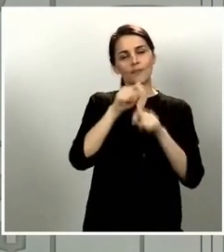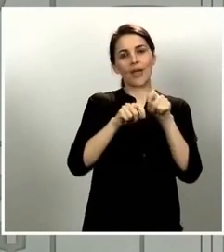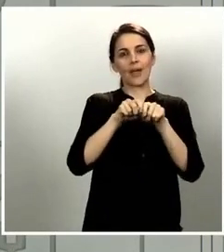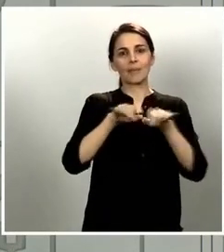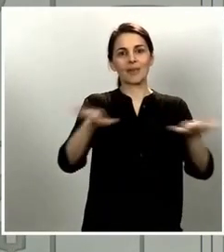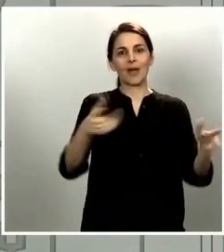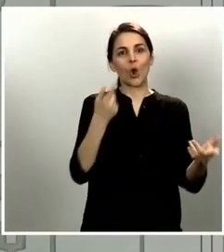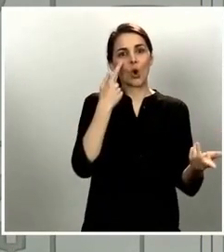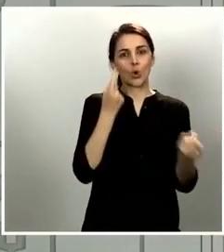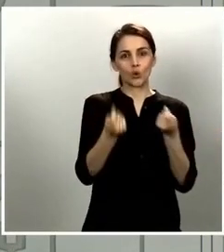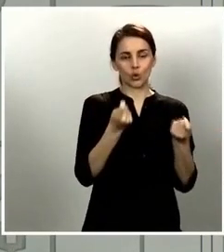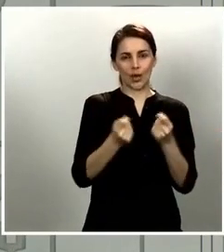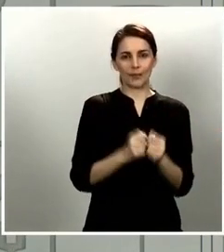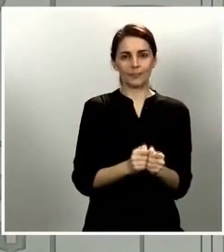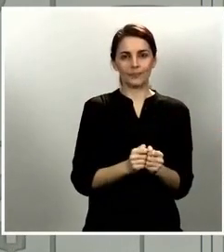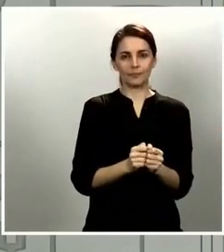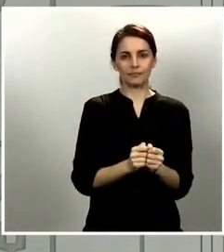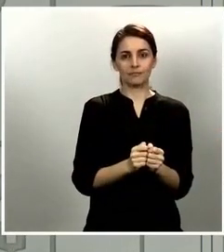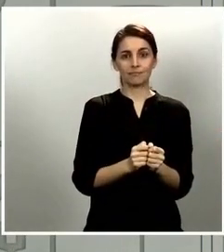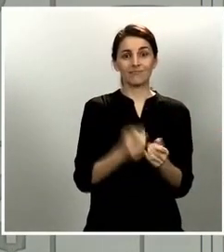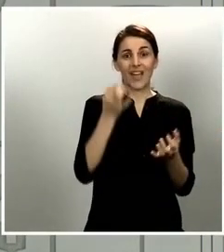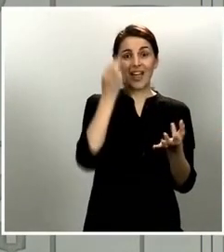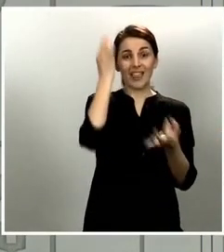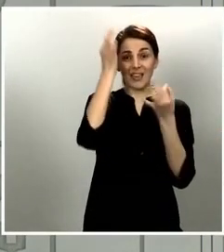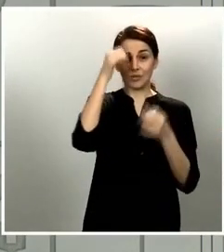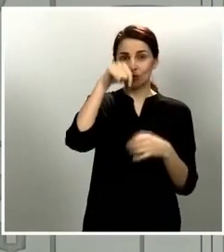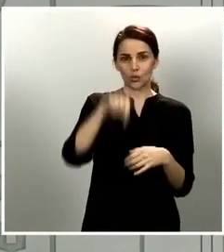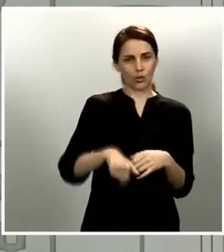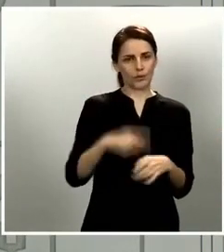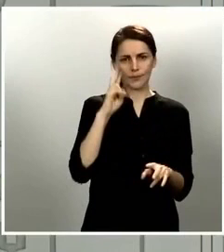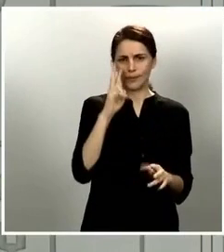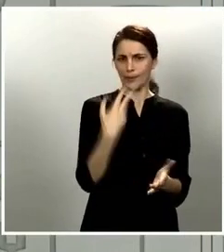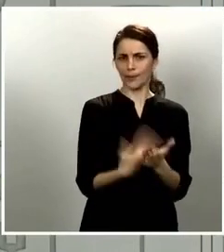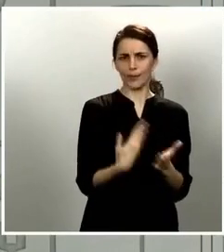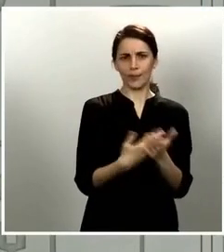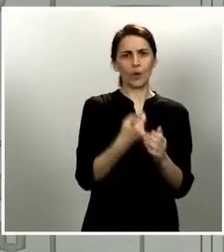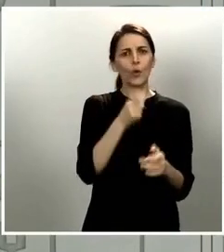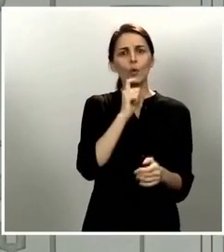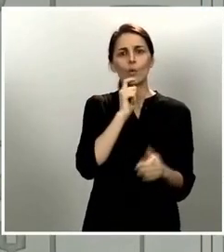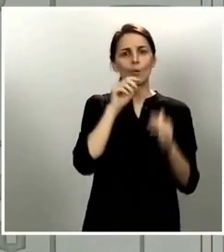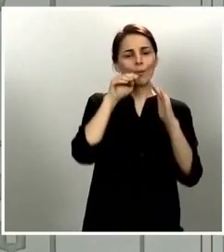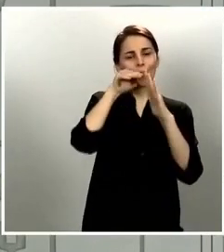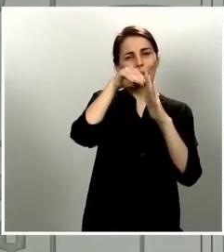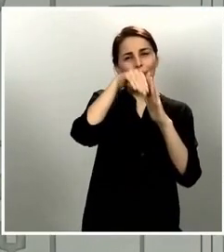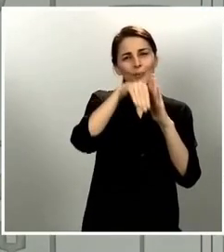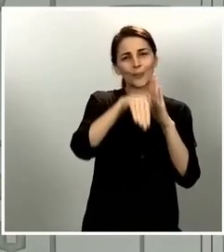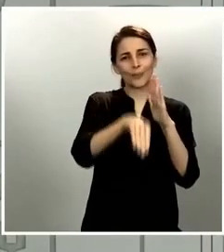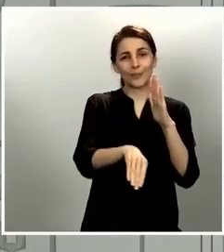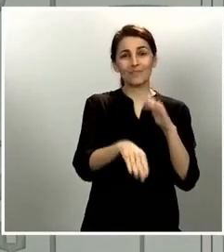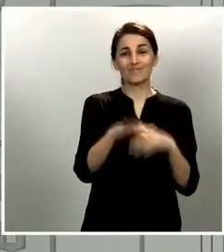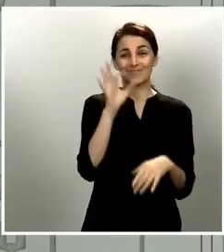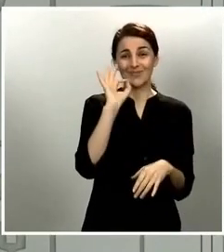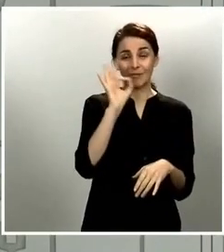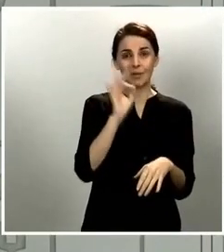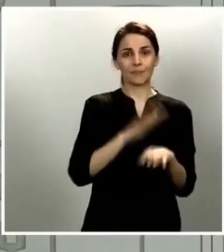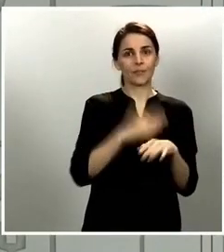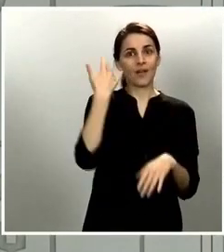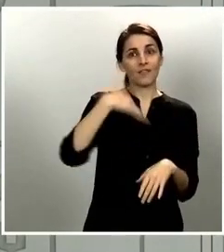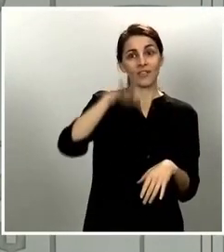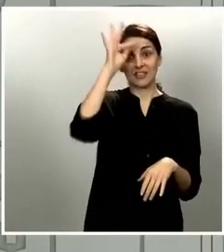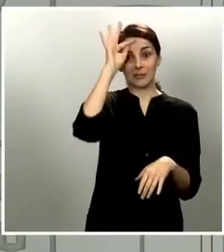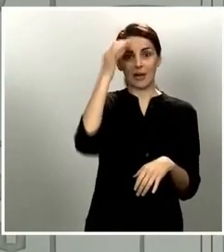hoy la verdad es que muestran esa tendencia clara descendente. Es cierto que como siempre en fin de semana hay que valorarlos con un poco de cuidado,